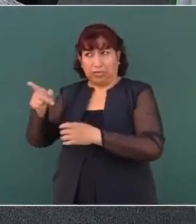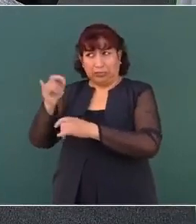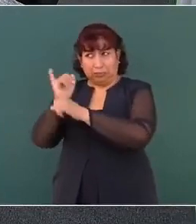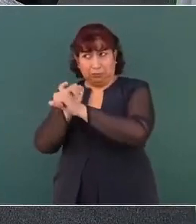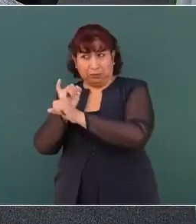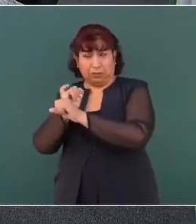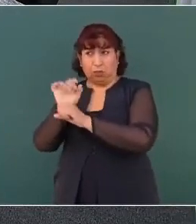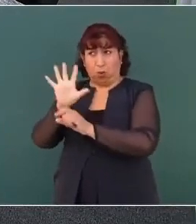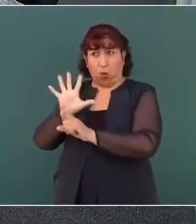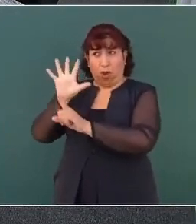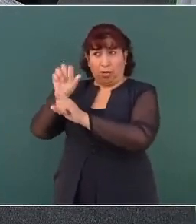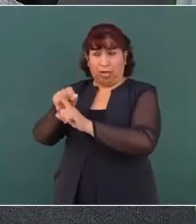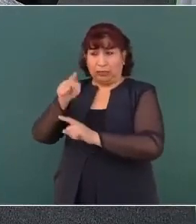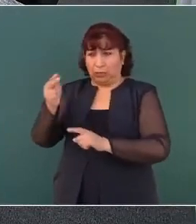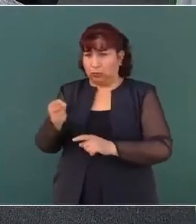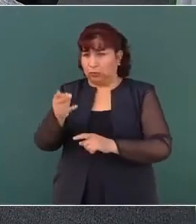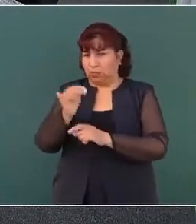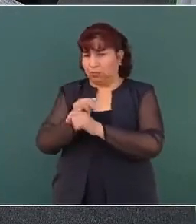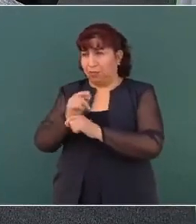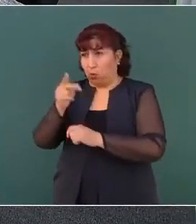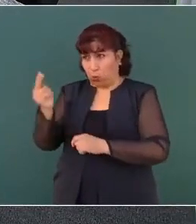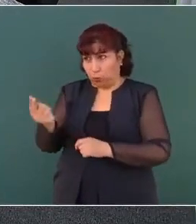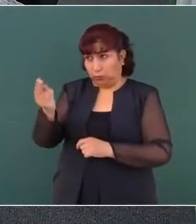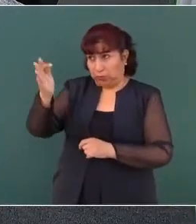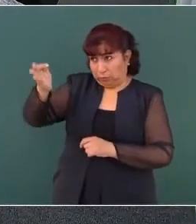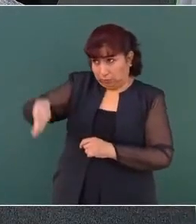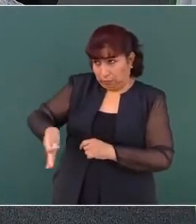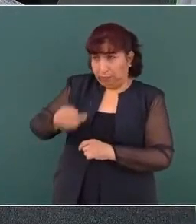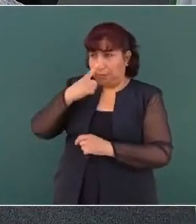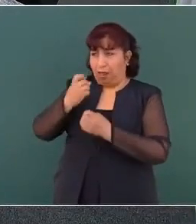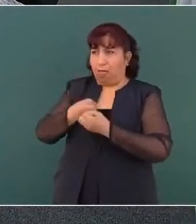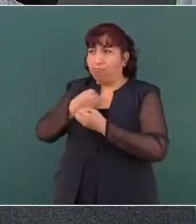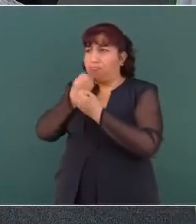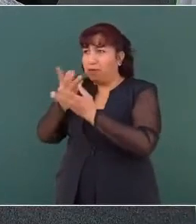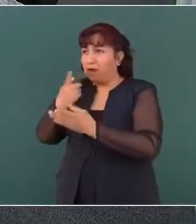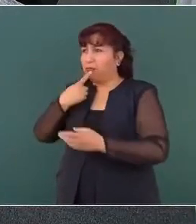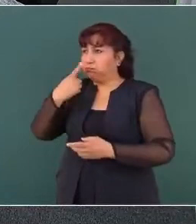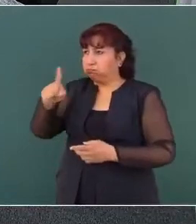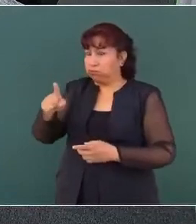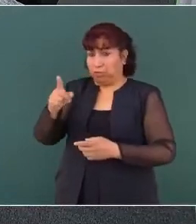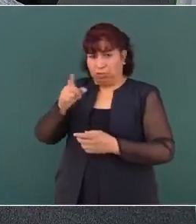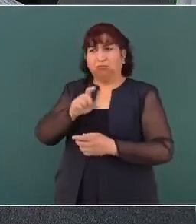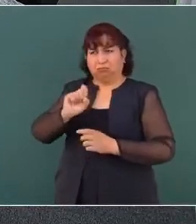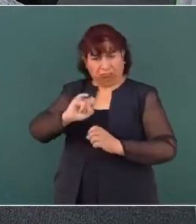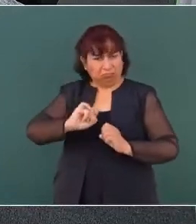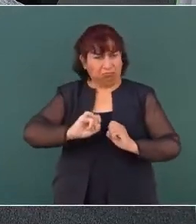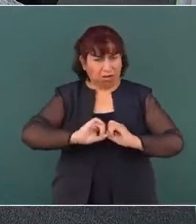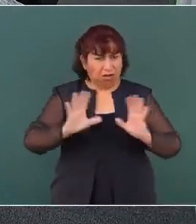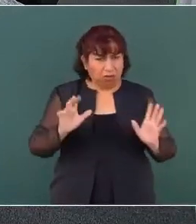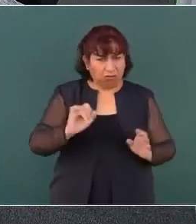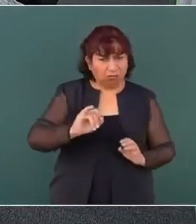lo alcanza, ¿usted estaría dispuesto a declarar ante la autoridad ministerial? Sí,